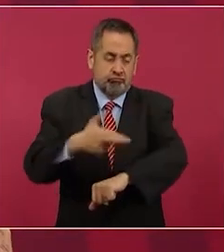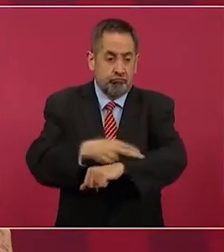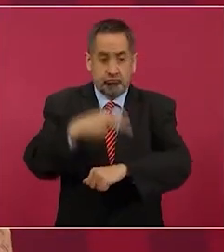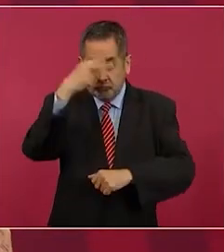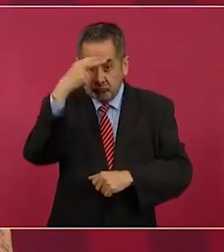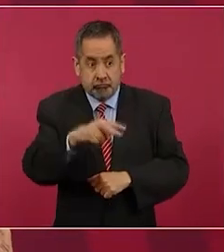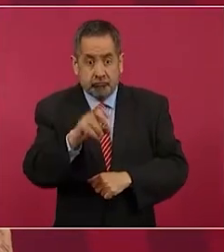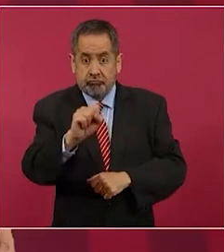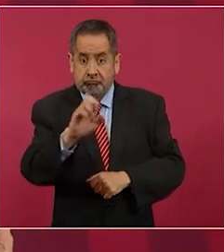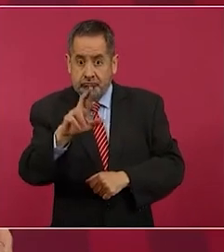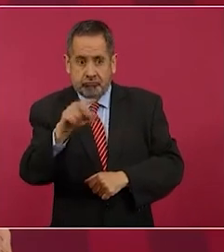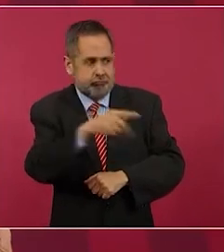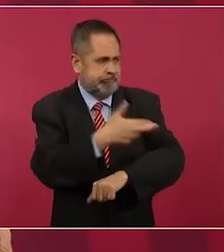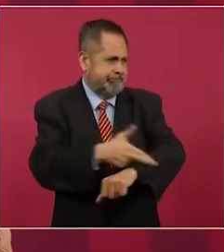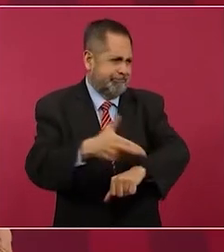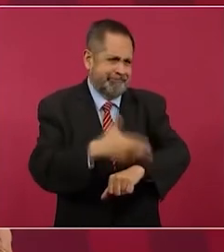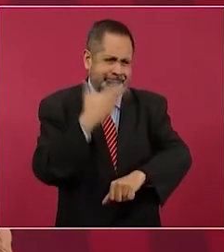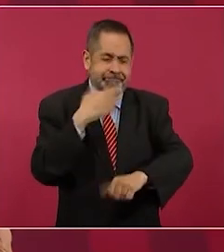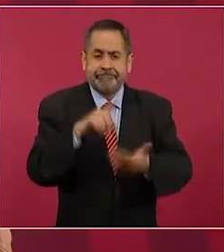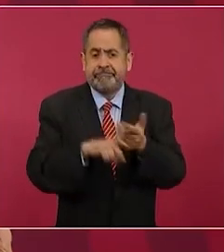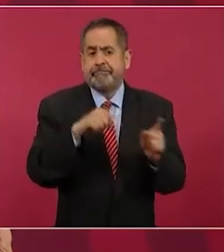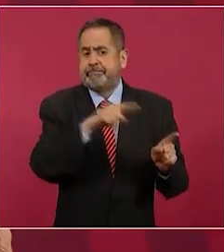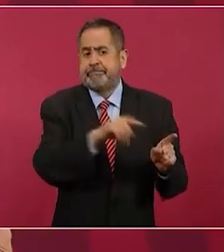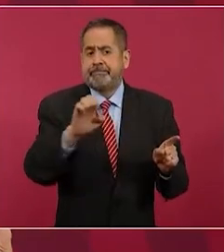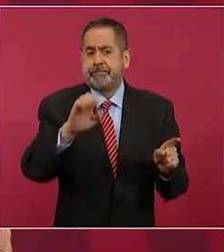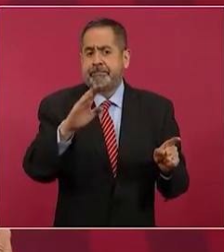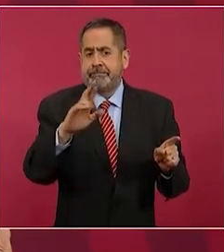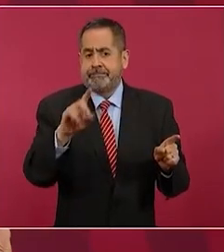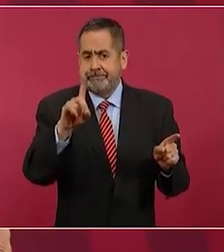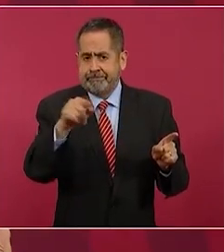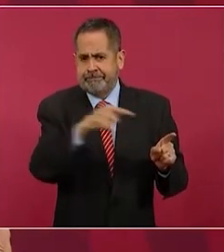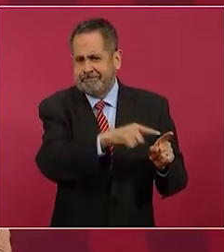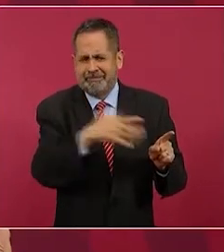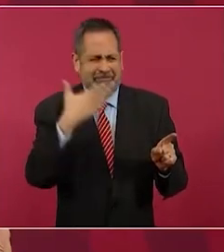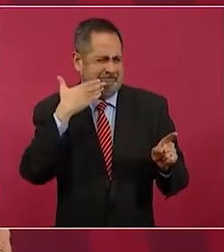mexicanos, incluido Marcelo, de primer orden.